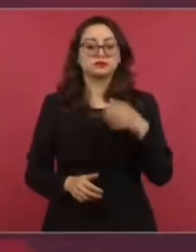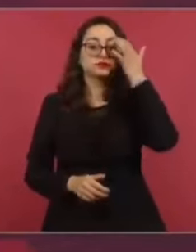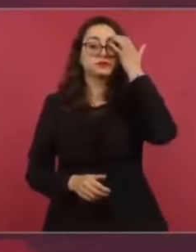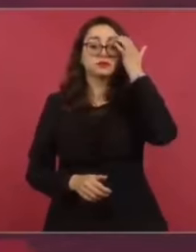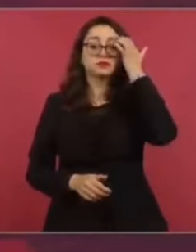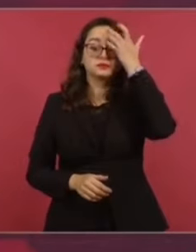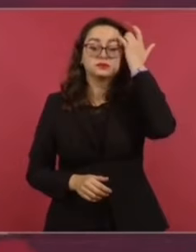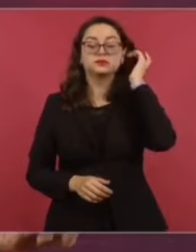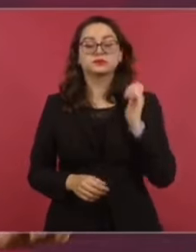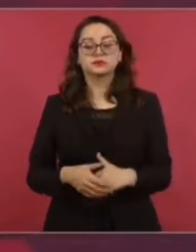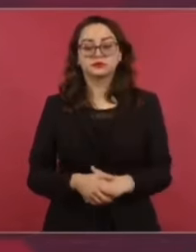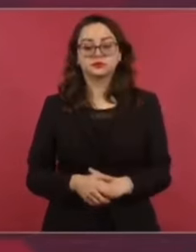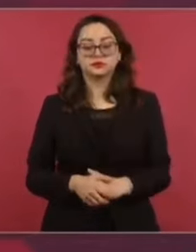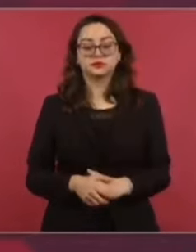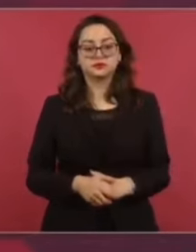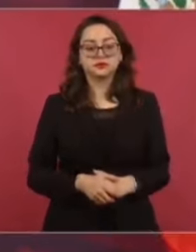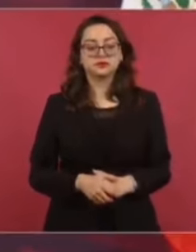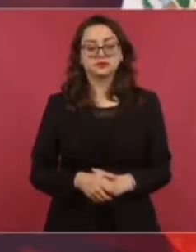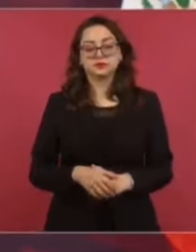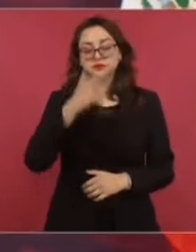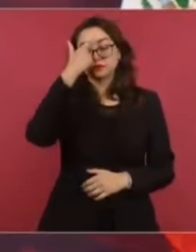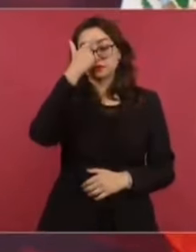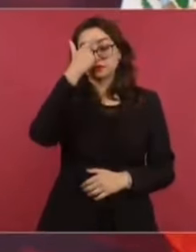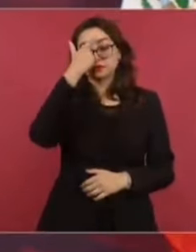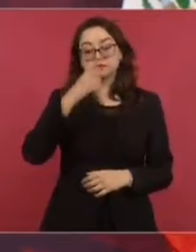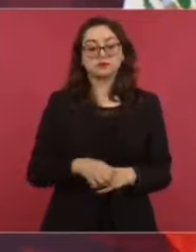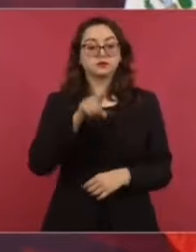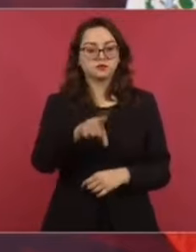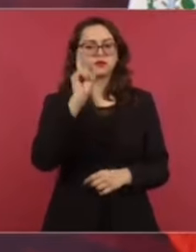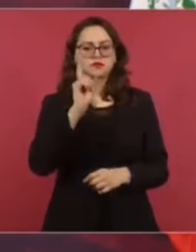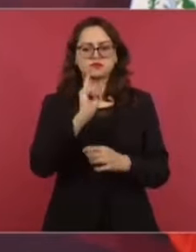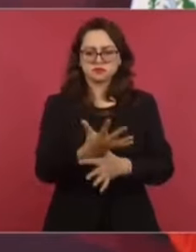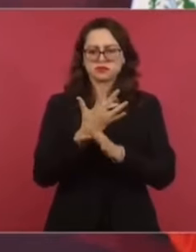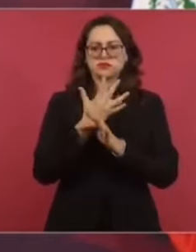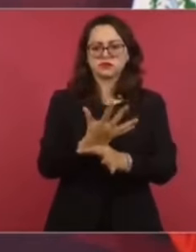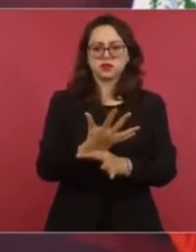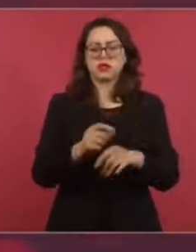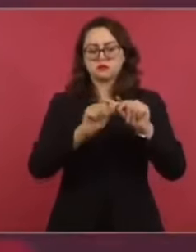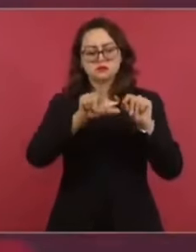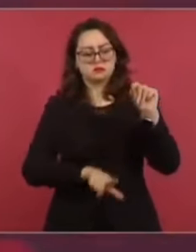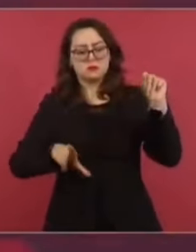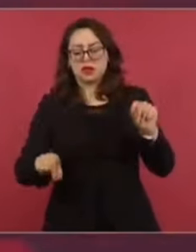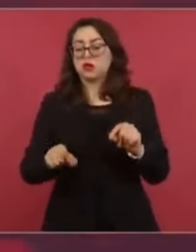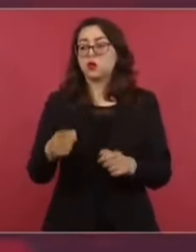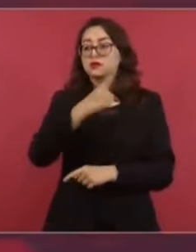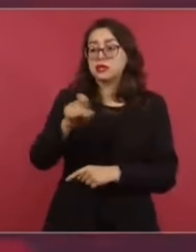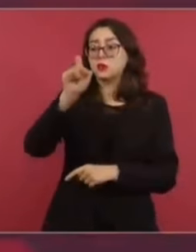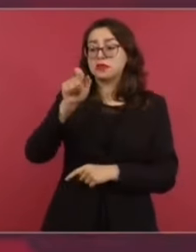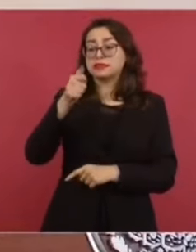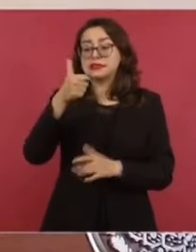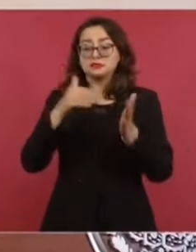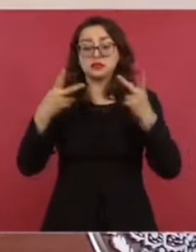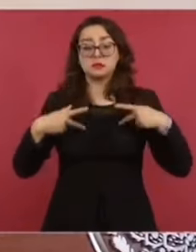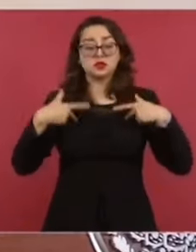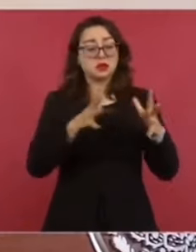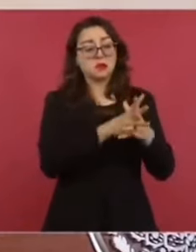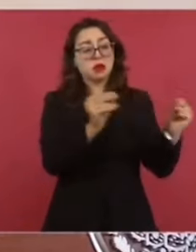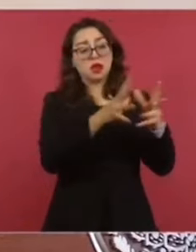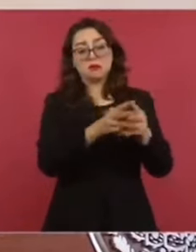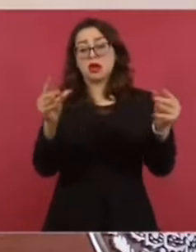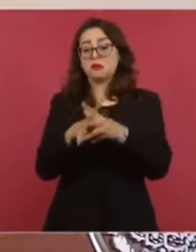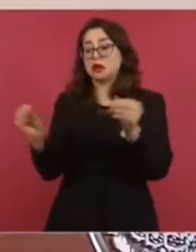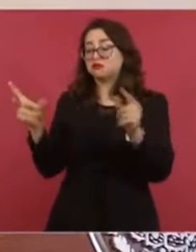de repente, da a conocer que hay 126 mil desaparecidos en México, 126 mil, acuerdo, ella misma,